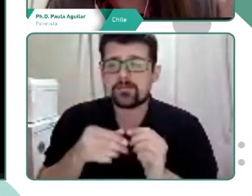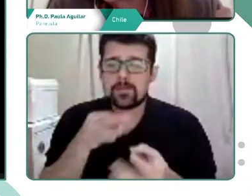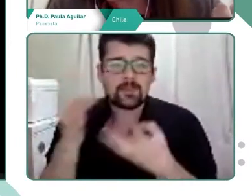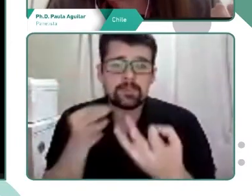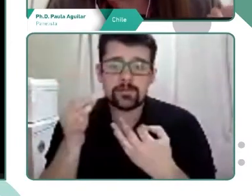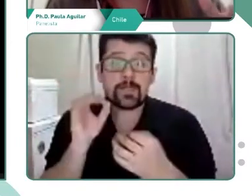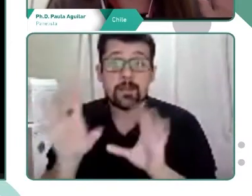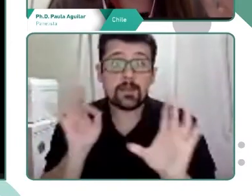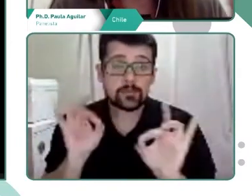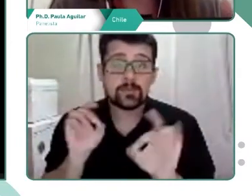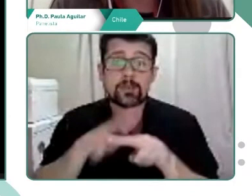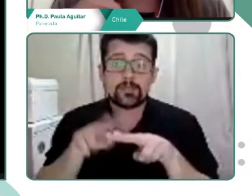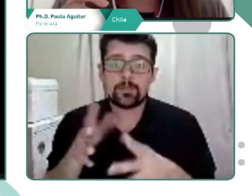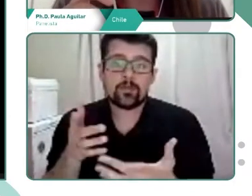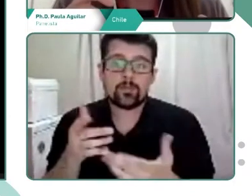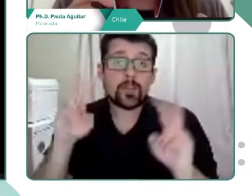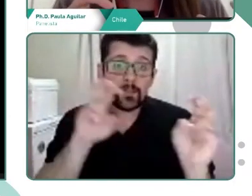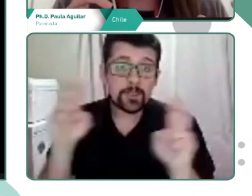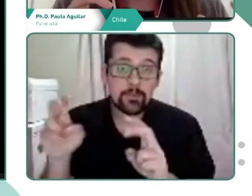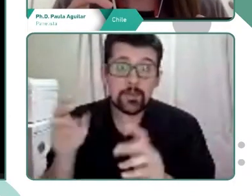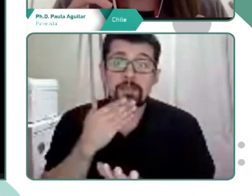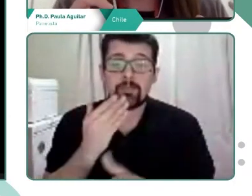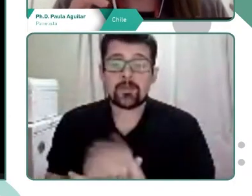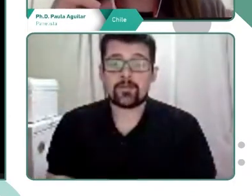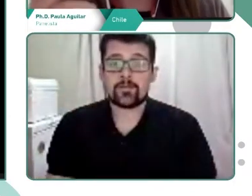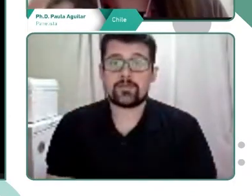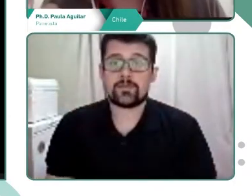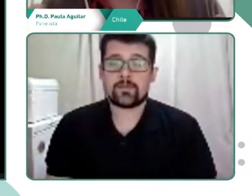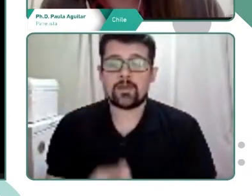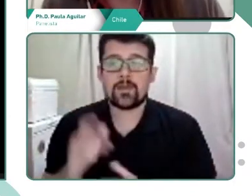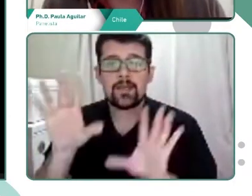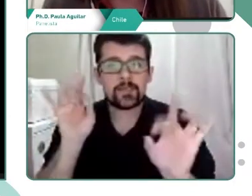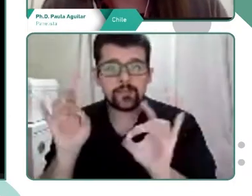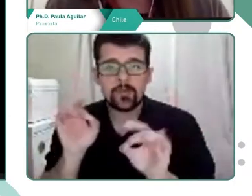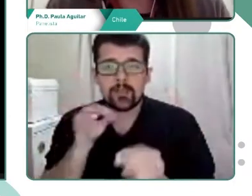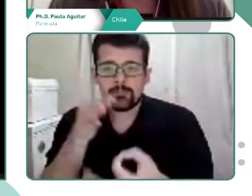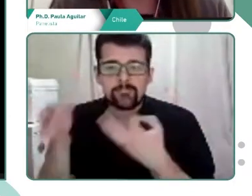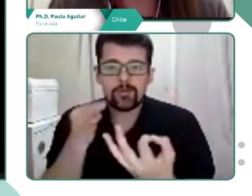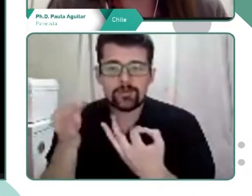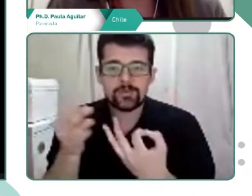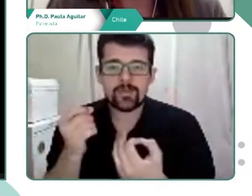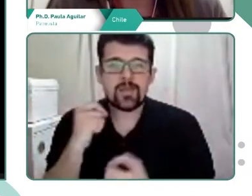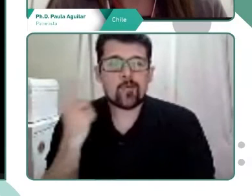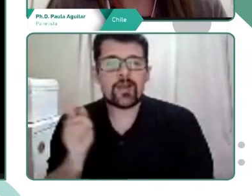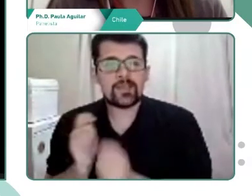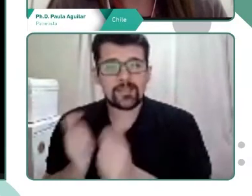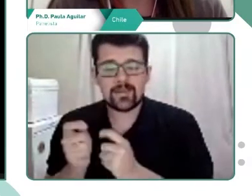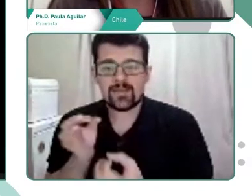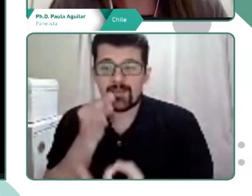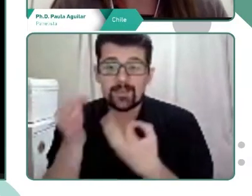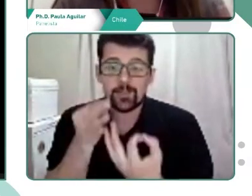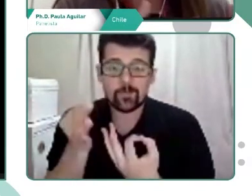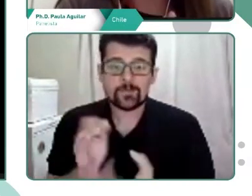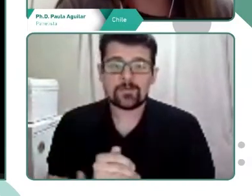elecciones, elecciones temáticas, pero también elecciones discursivas, en cuanto a las estrategias del discurso, nos han